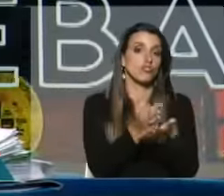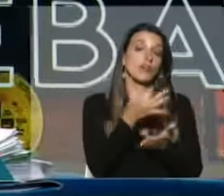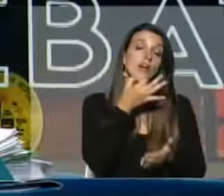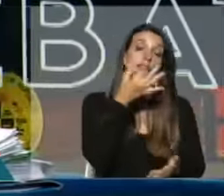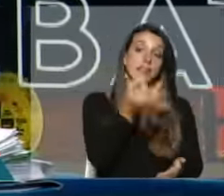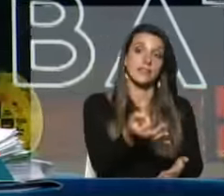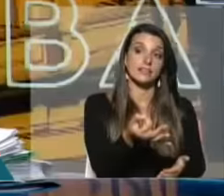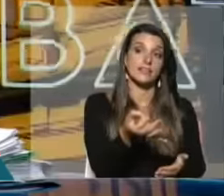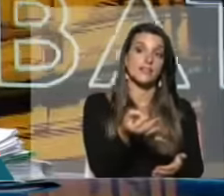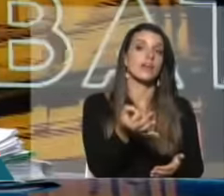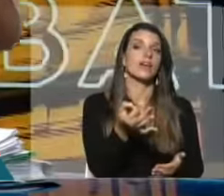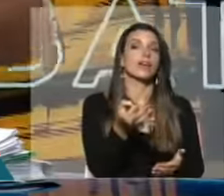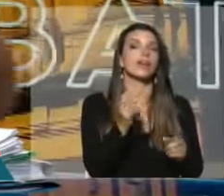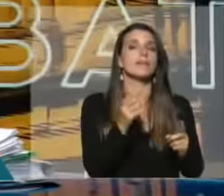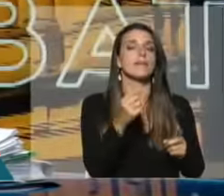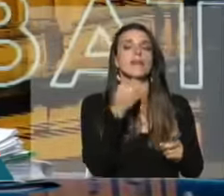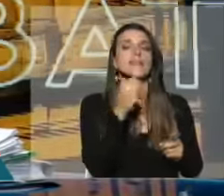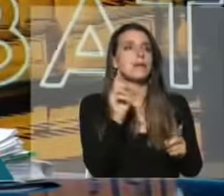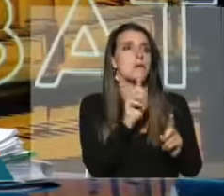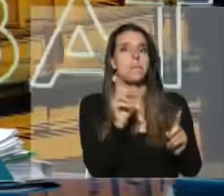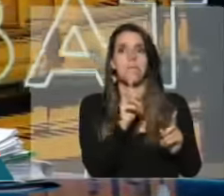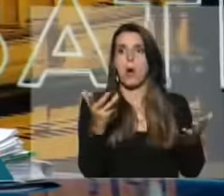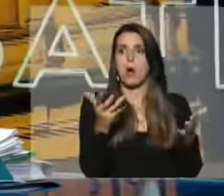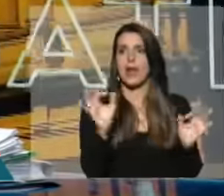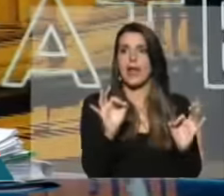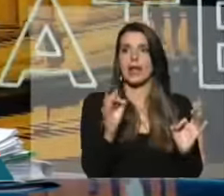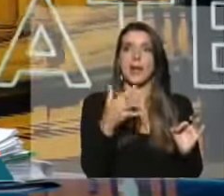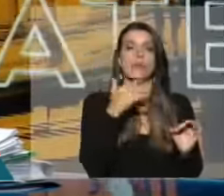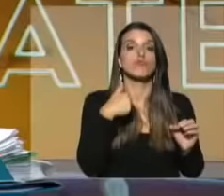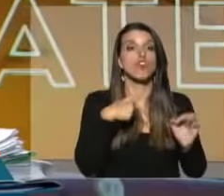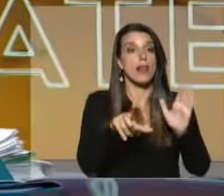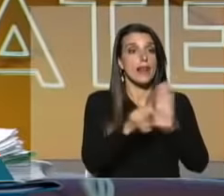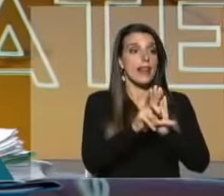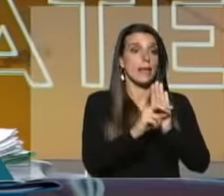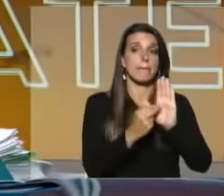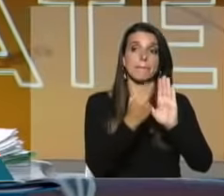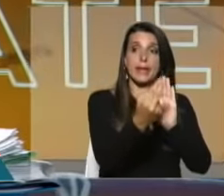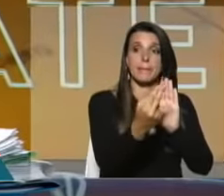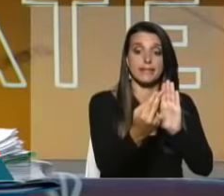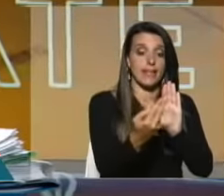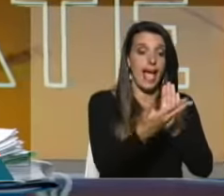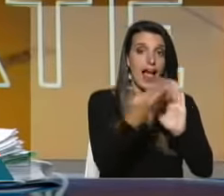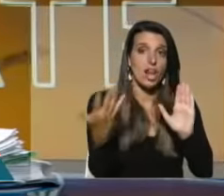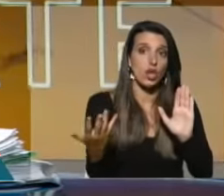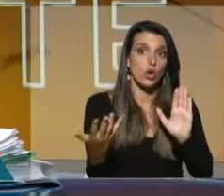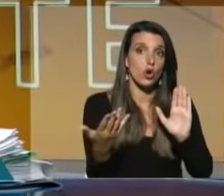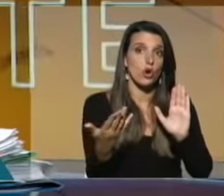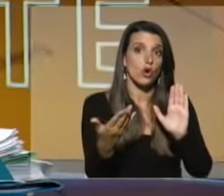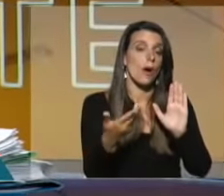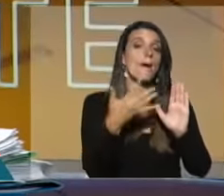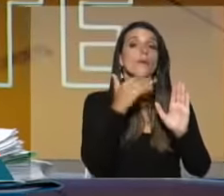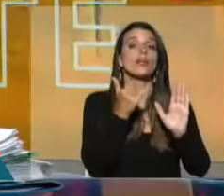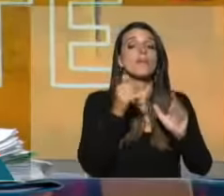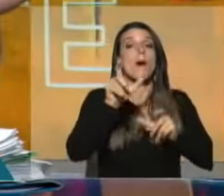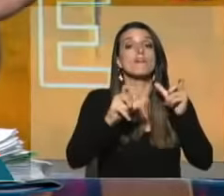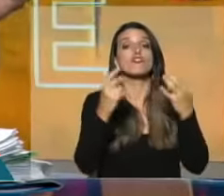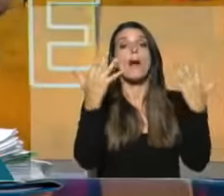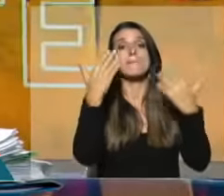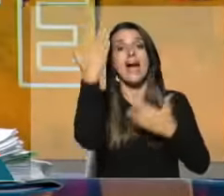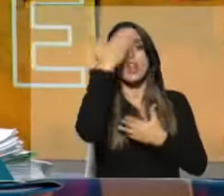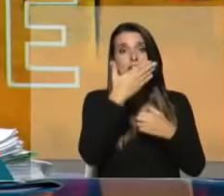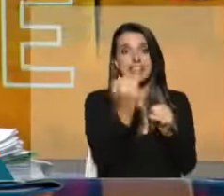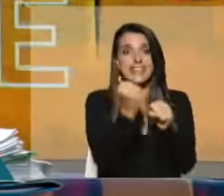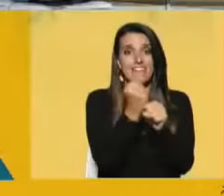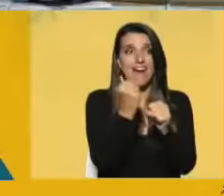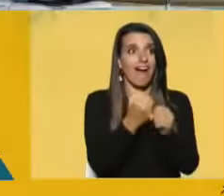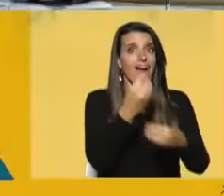Penadez y que dice que no ha pasado hasta ahora. Si yo hago una ley que permite algo, que crezca la informalidad y me dice no, no creció,